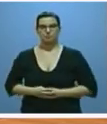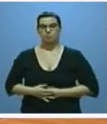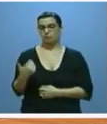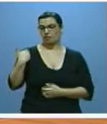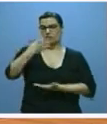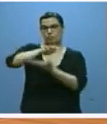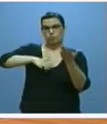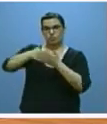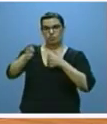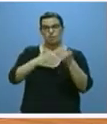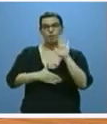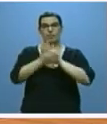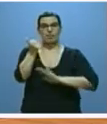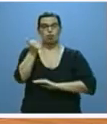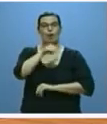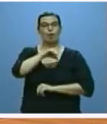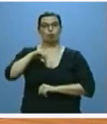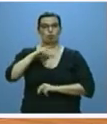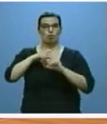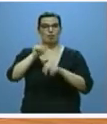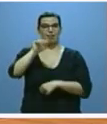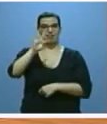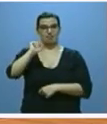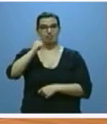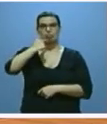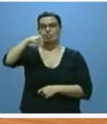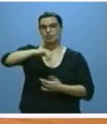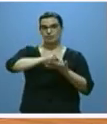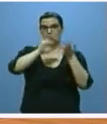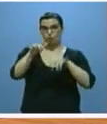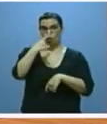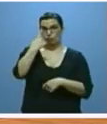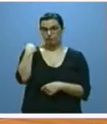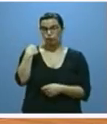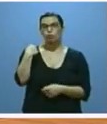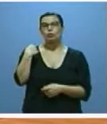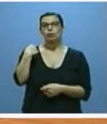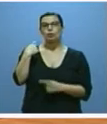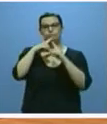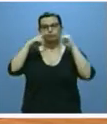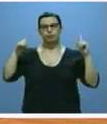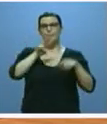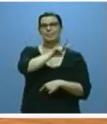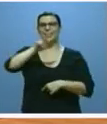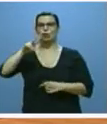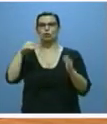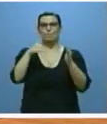Federación de Autónomos ATA señala que en Castilla y León en el año 2016 fueron 22